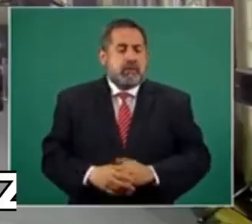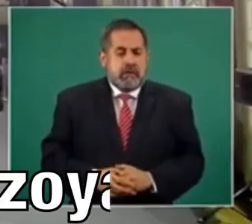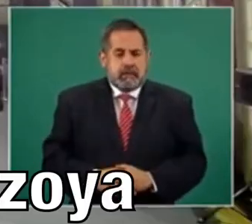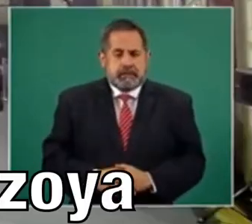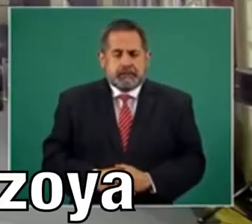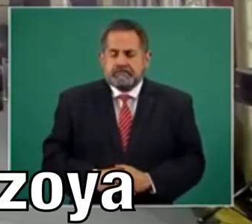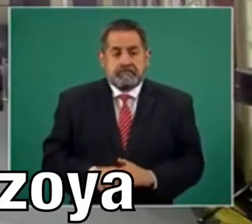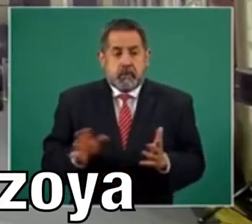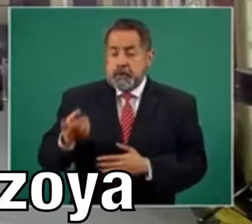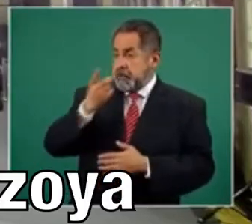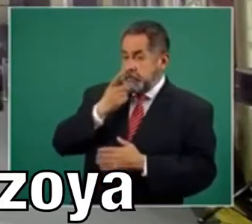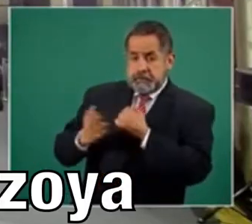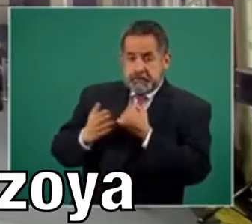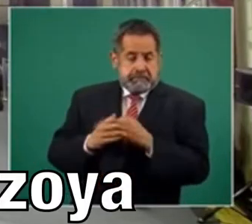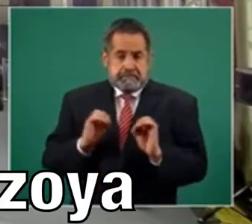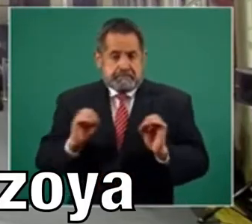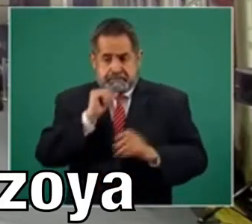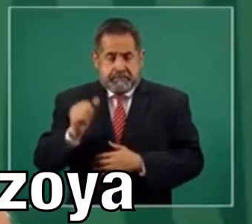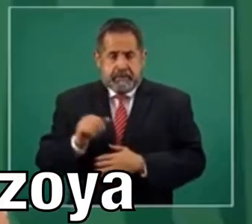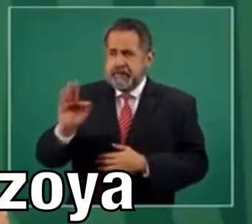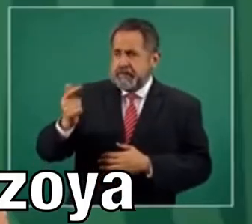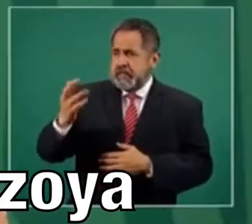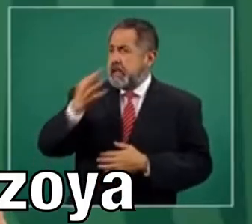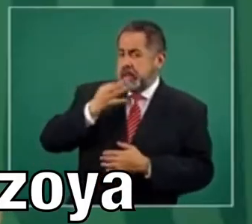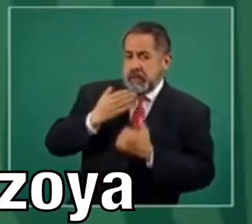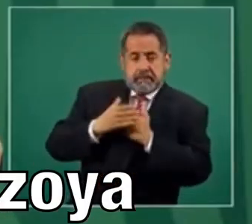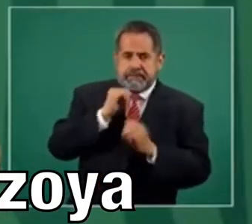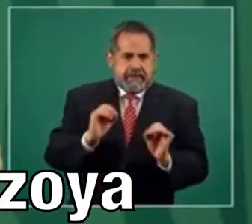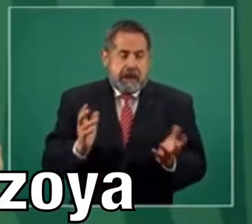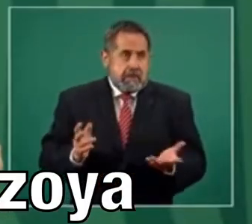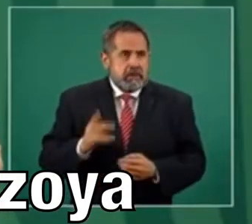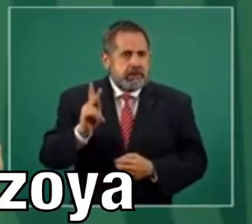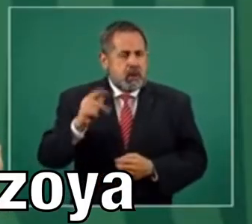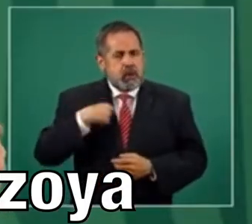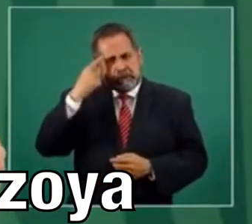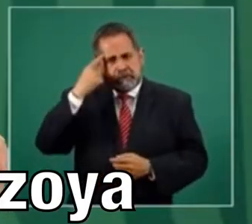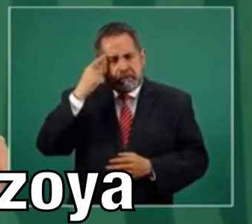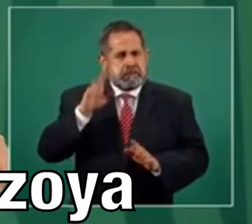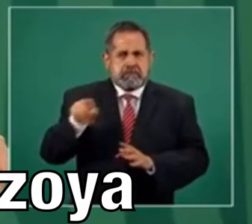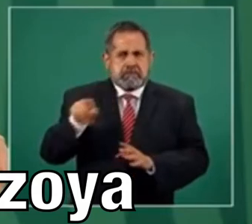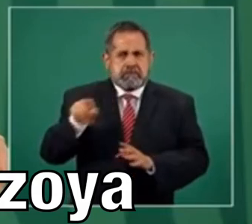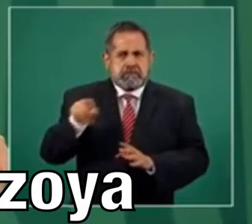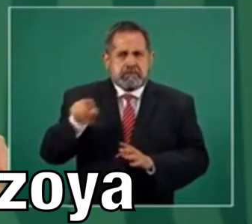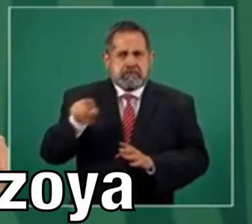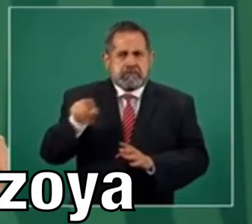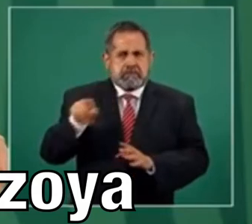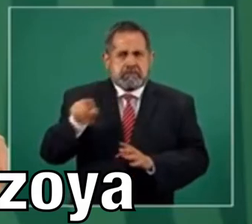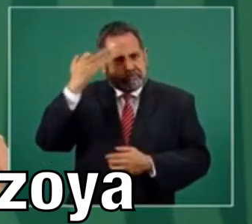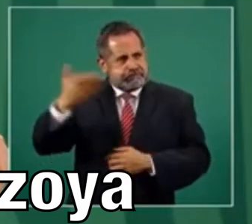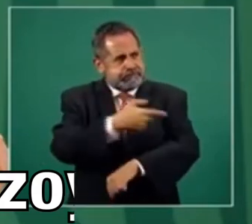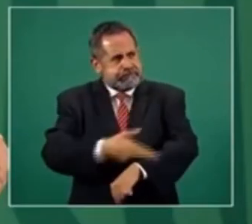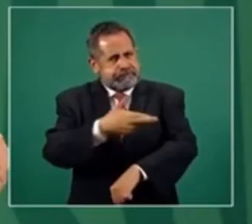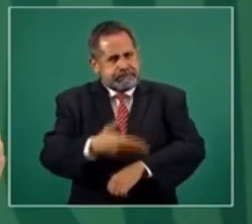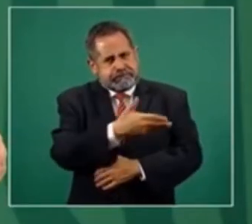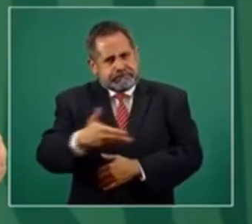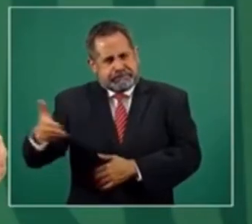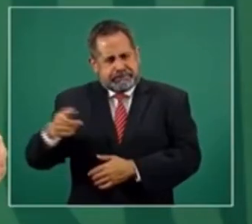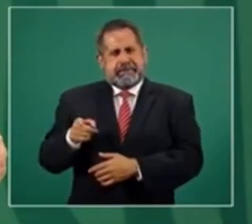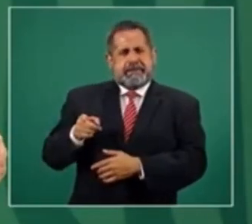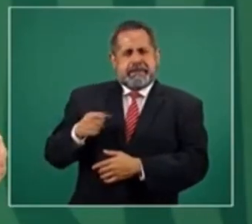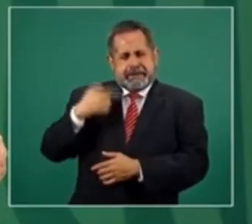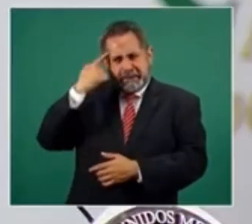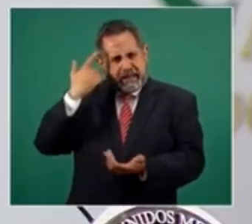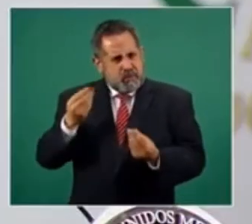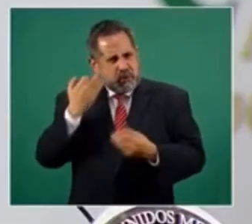No tengo información del fiscal, pero lo que considero es que se están llevando ya mucho tiempo en las averiguaciones.